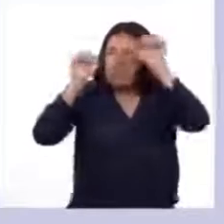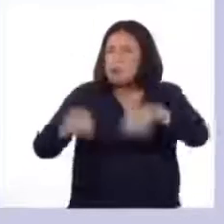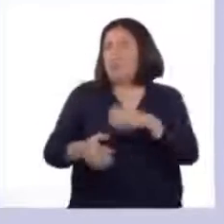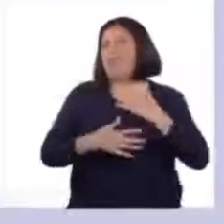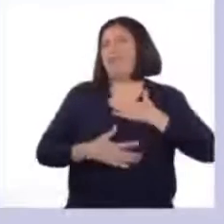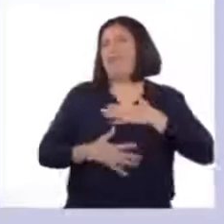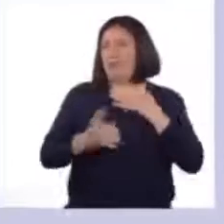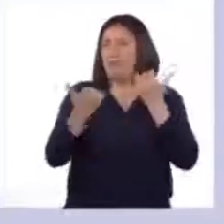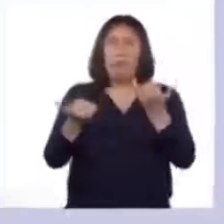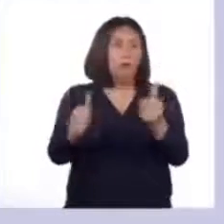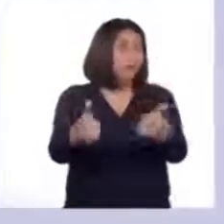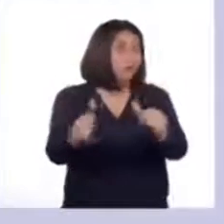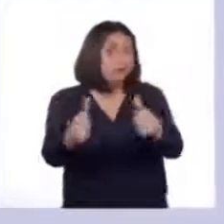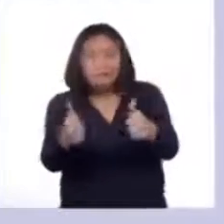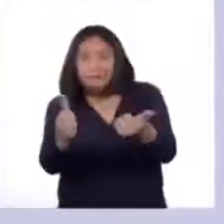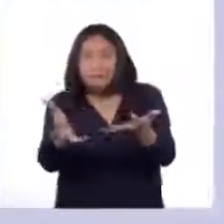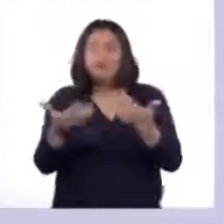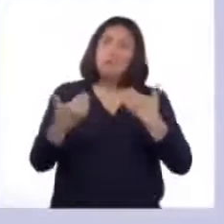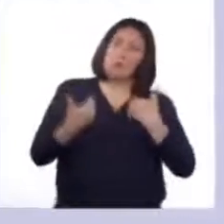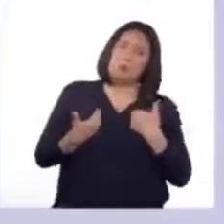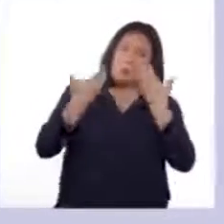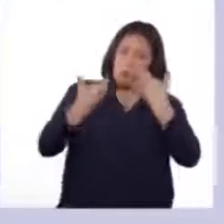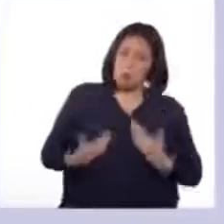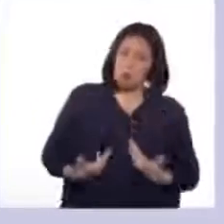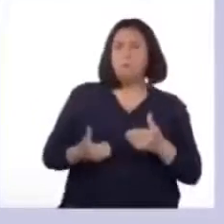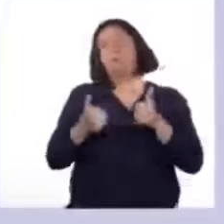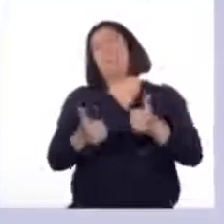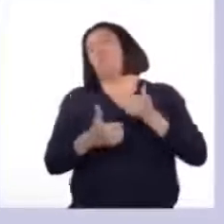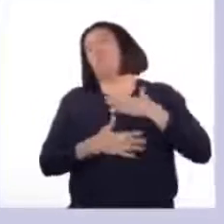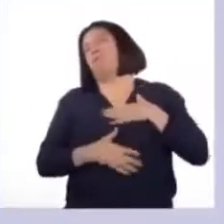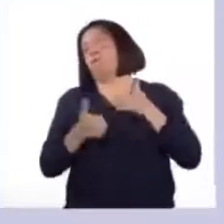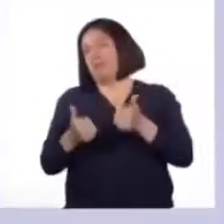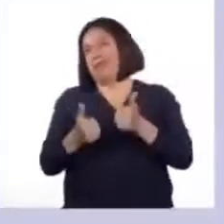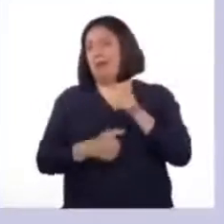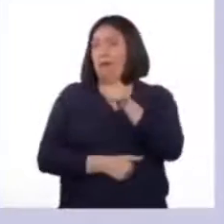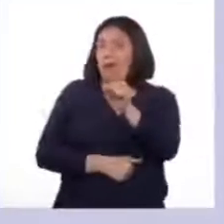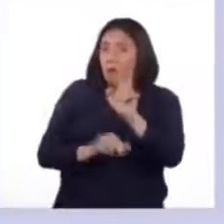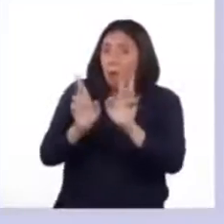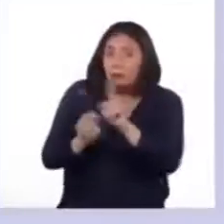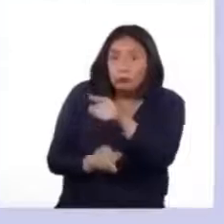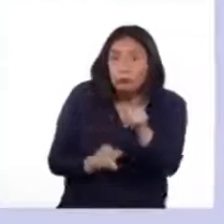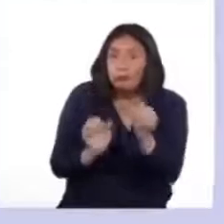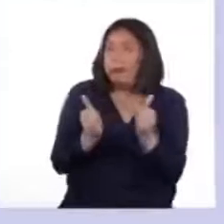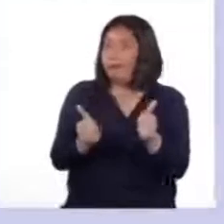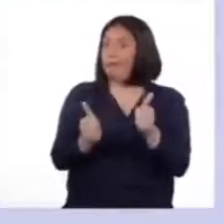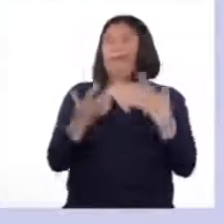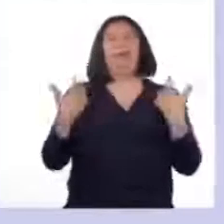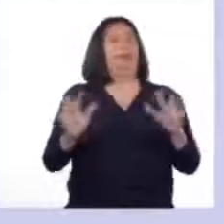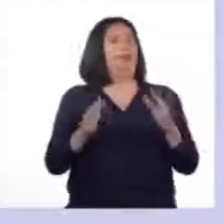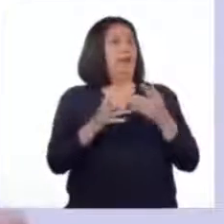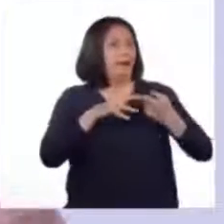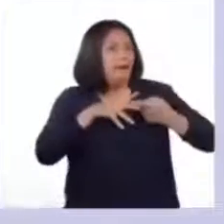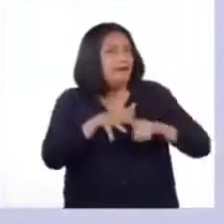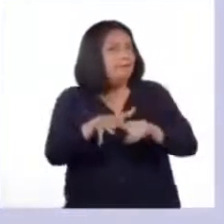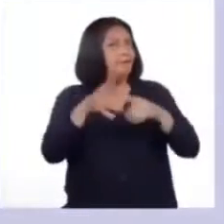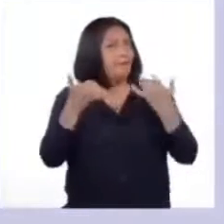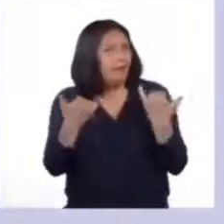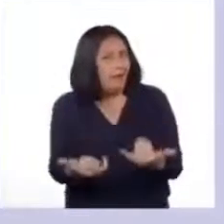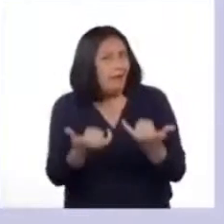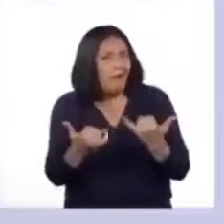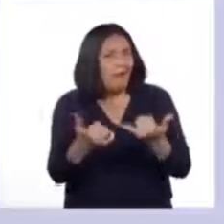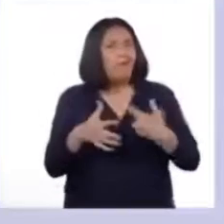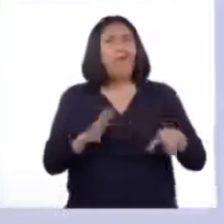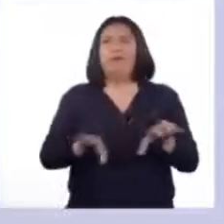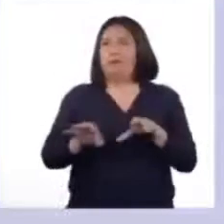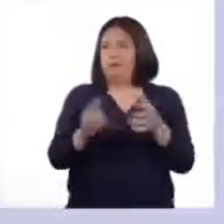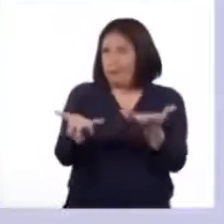¿Cómo están el día de hoy? Yo en lo personal me encuentro muy bien y espero que ustedes también. ¿Están listos para comenzar nuestra actividad el día